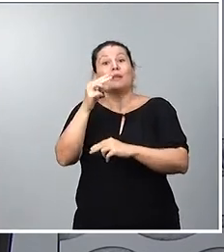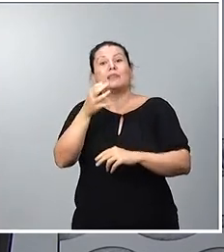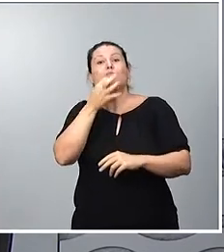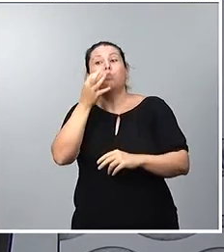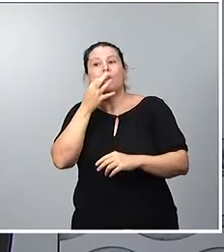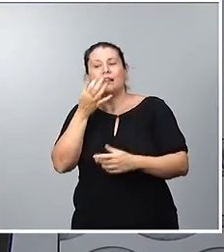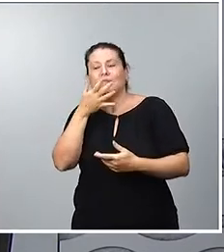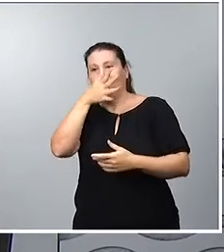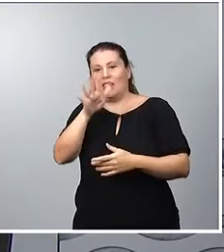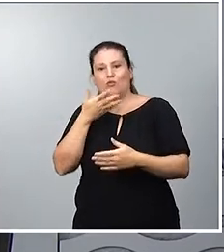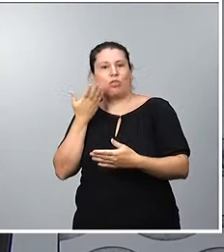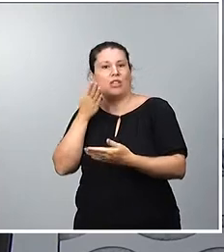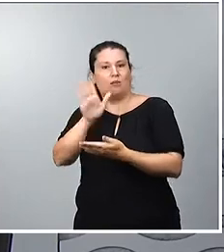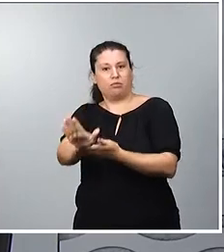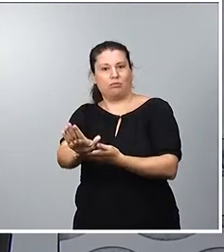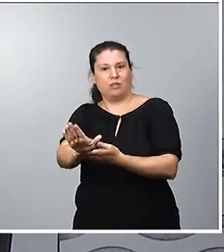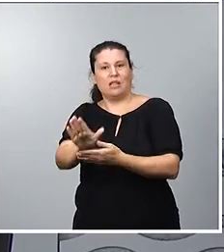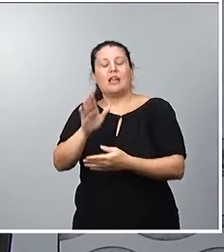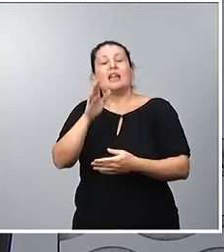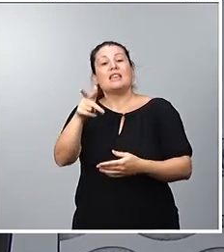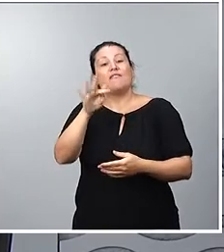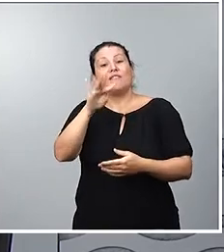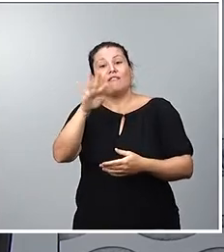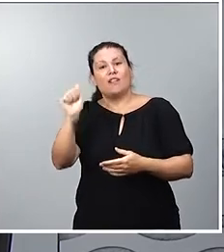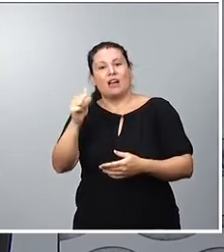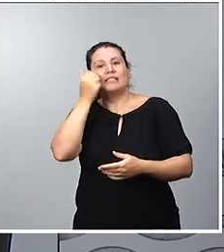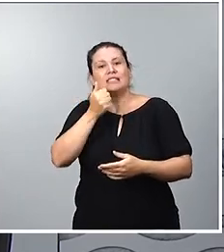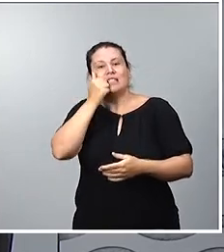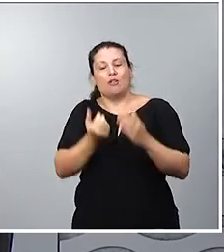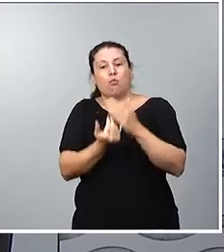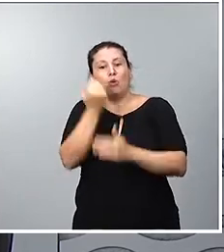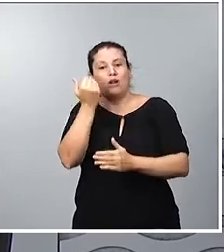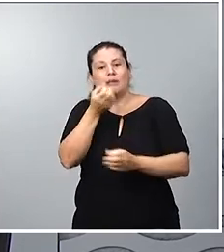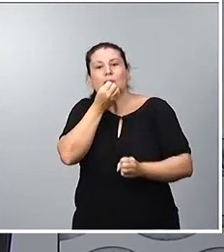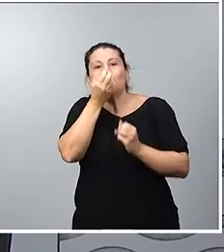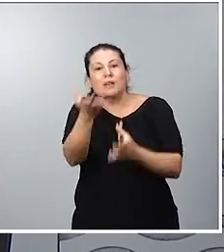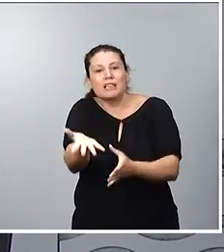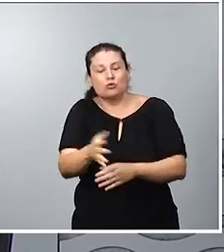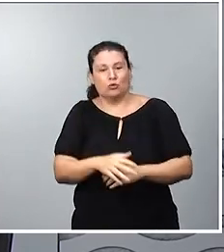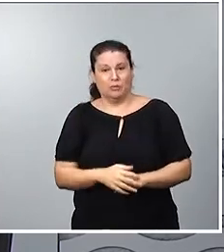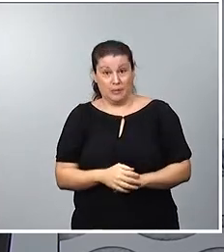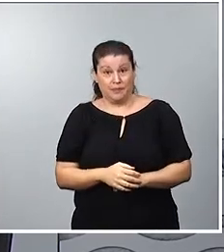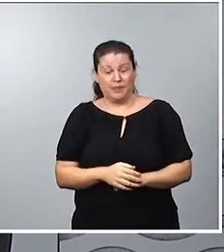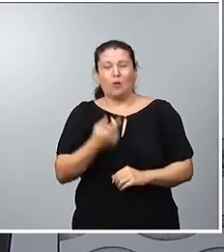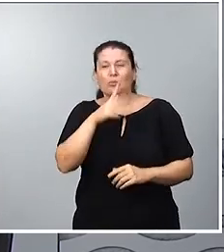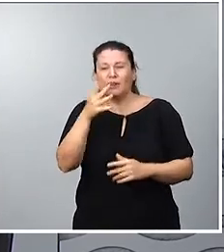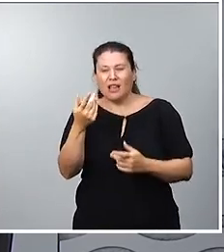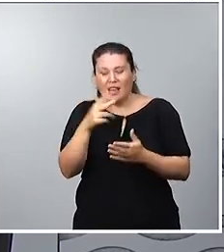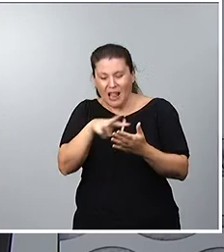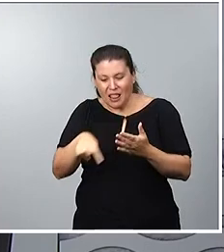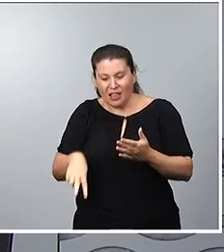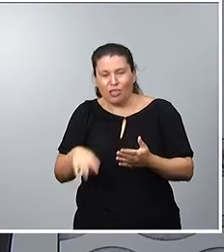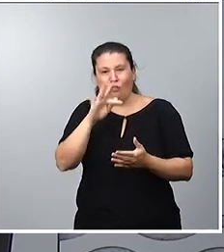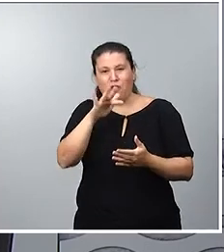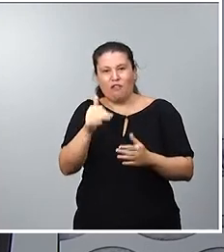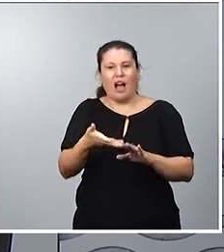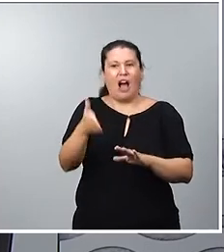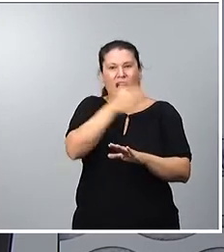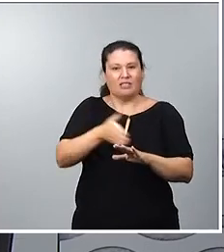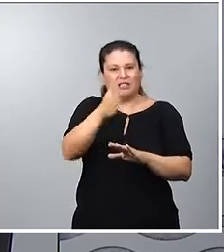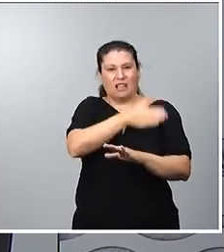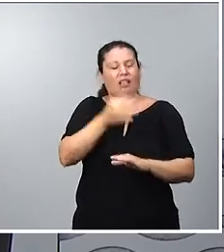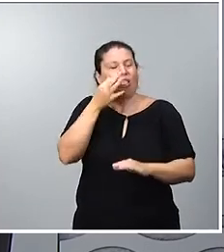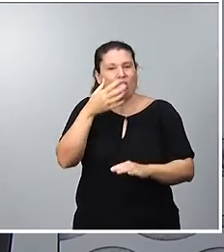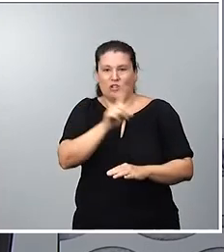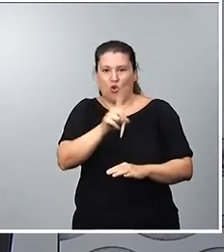por la tarde, la FIFA resuelve el sábado. Lo digo porque he leído en algún lugar que la FIFA se ha adelantado, pero realmente el Gobierno